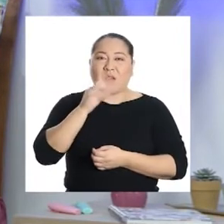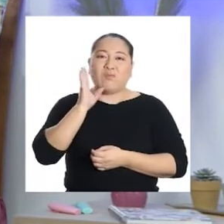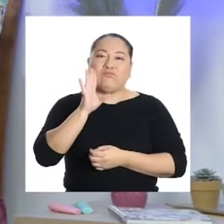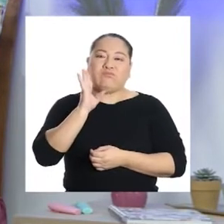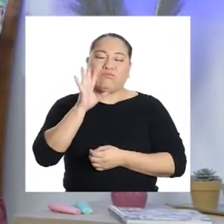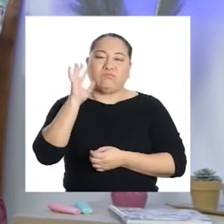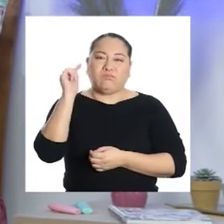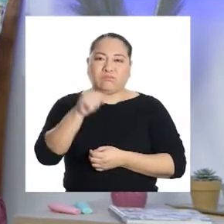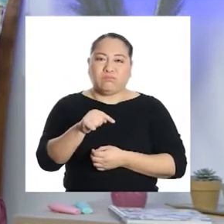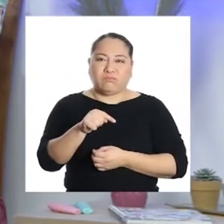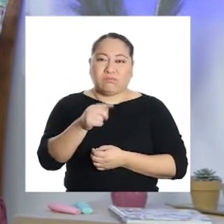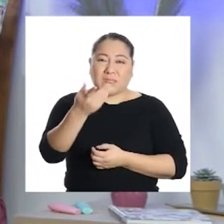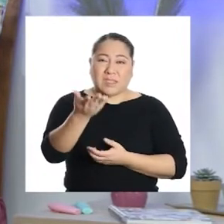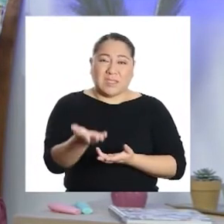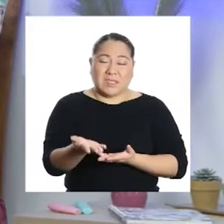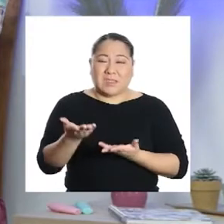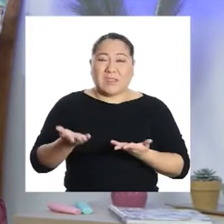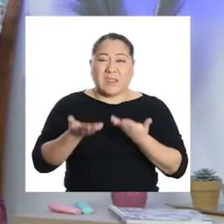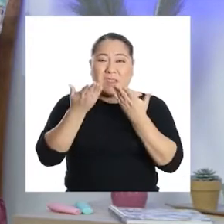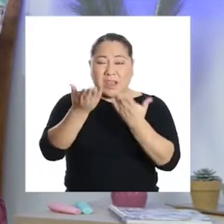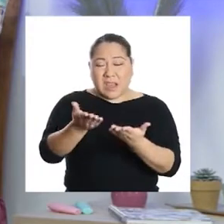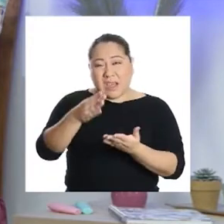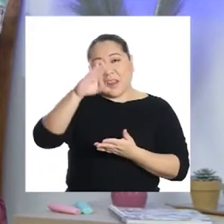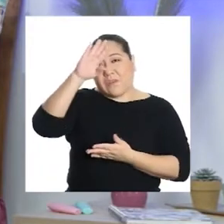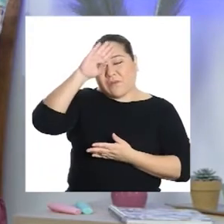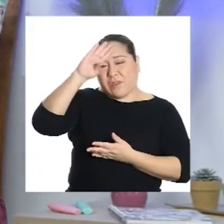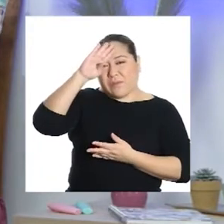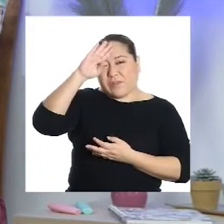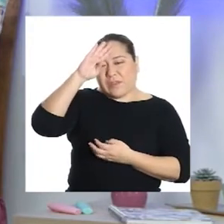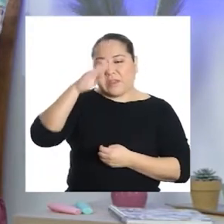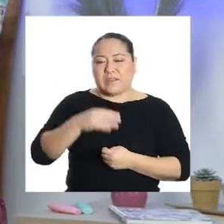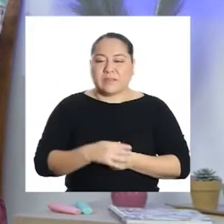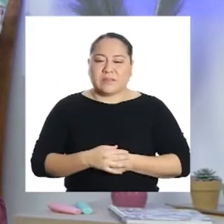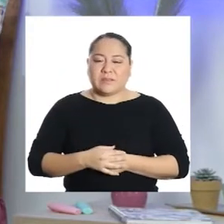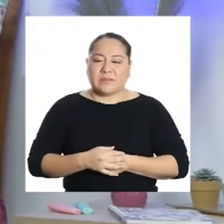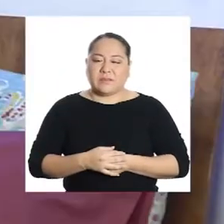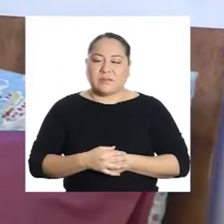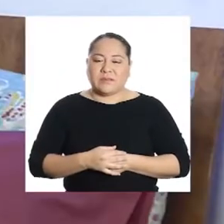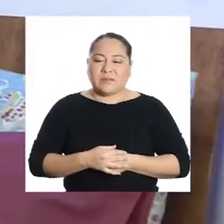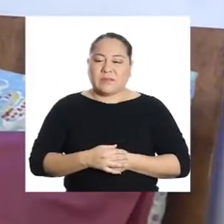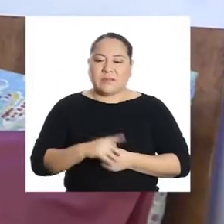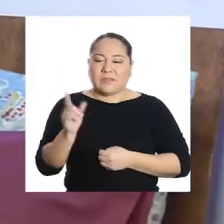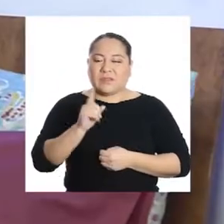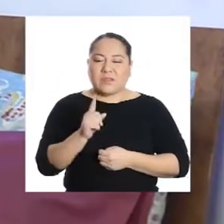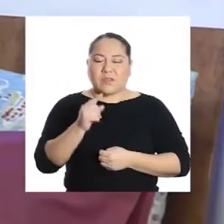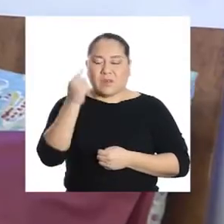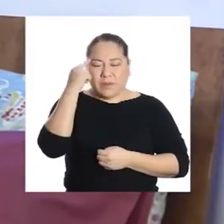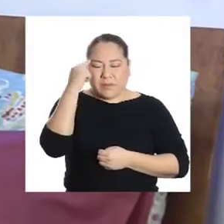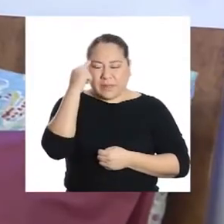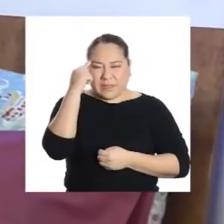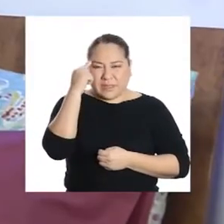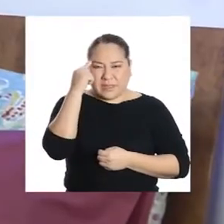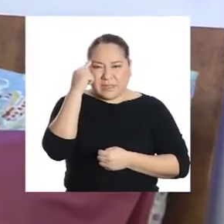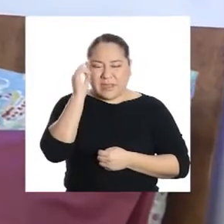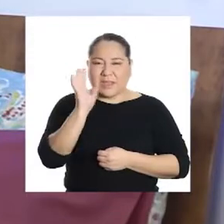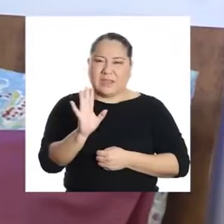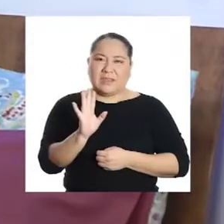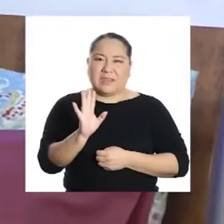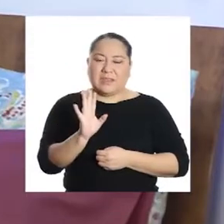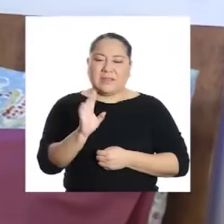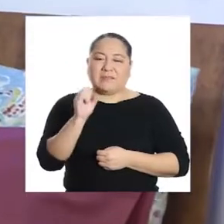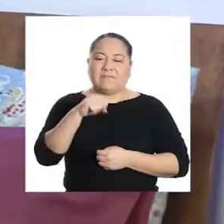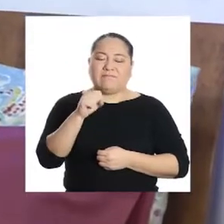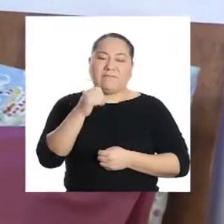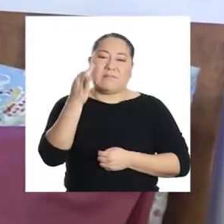agua contaminada que puede transmitir enfermedades. No lo había pensado, pero